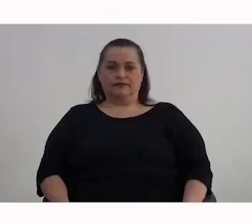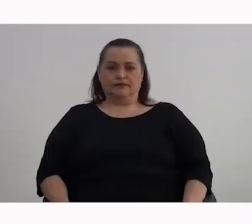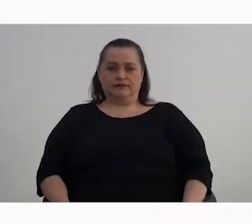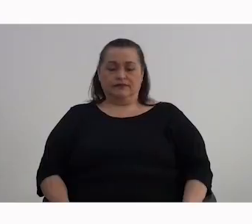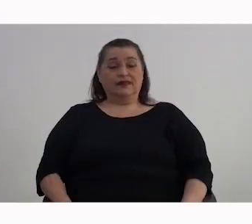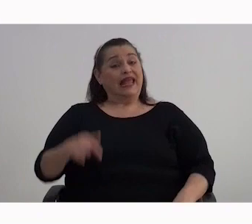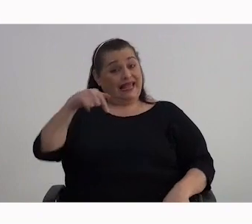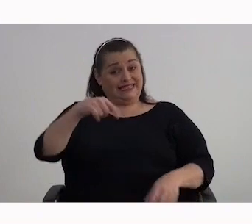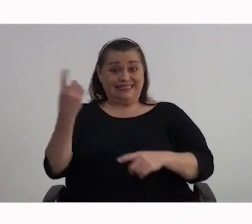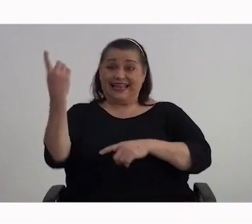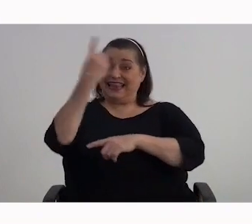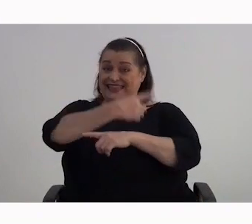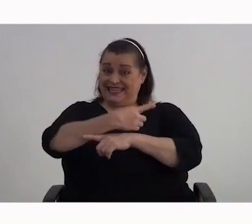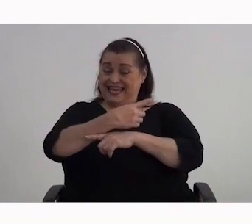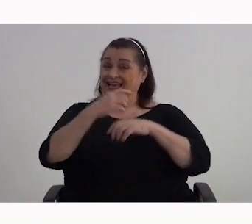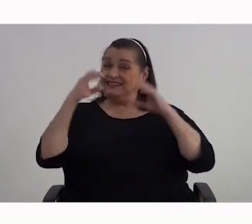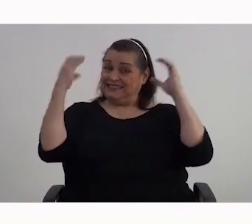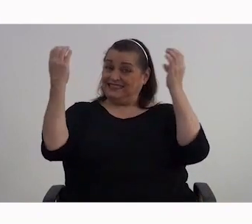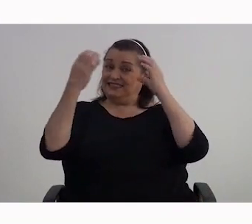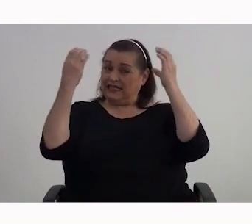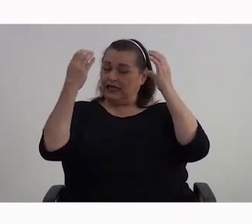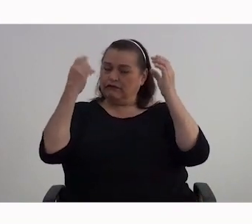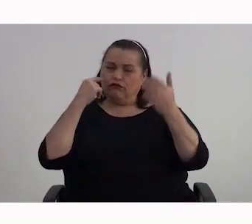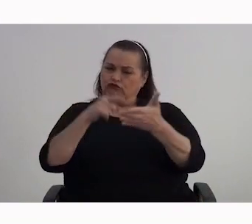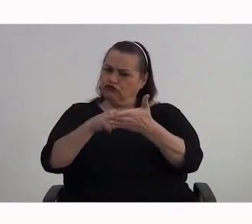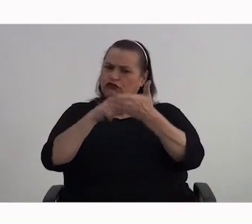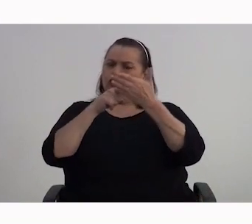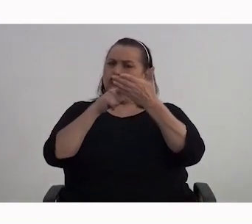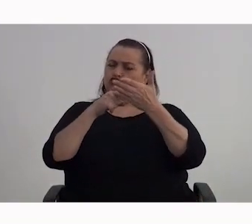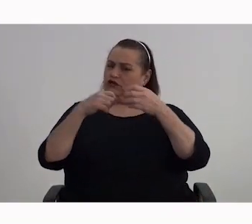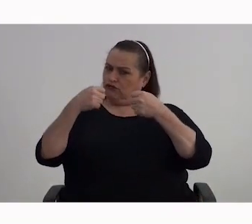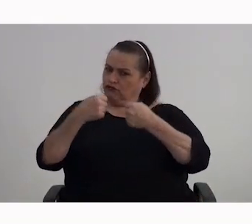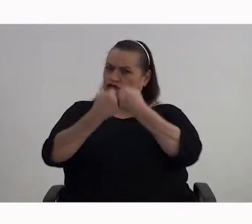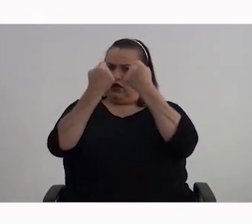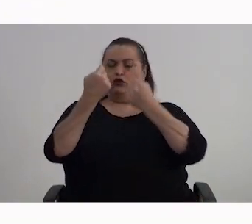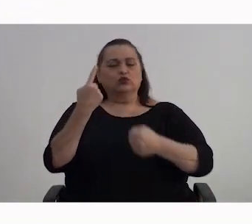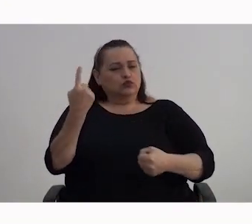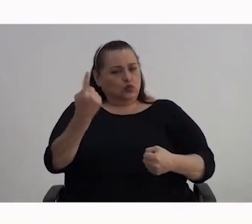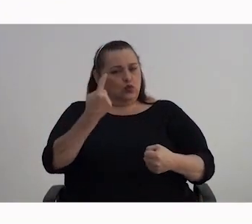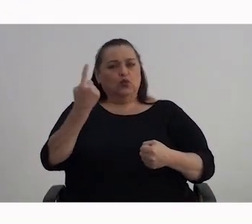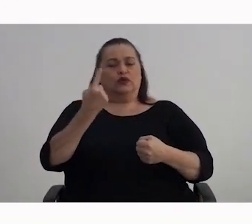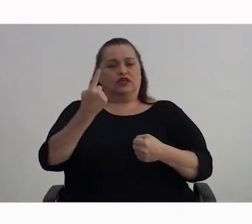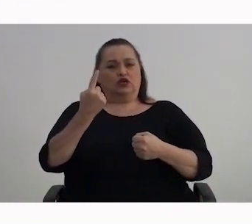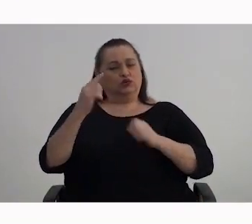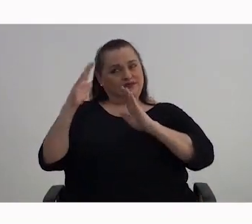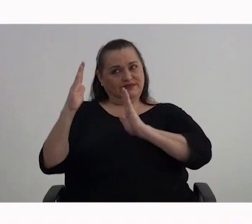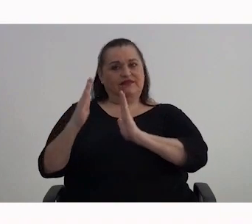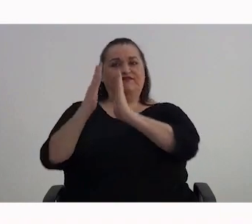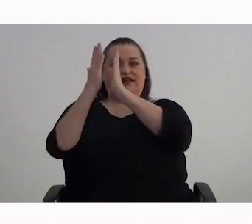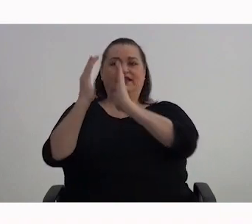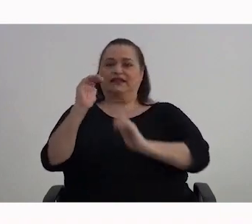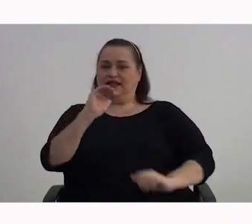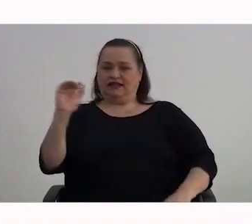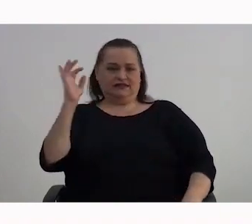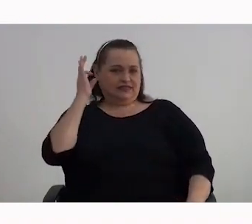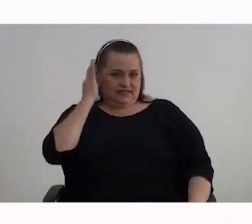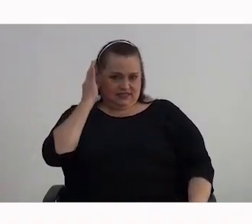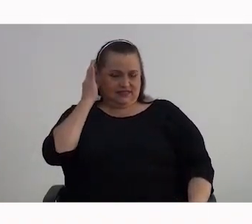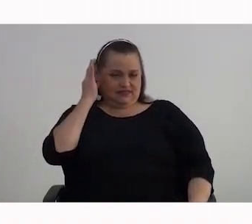Este día se conmemora para reconocer los desafíos únicos a los que se enfrentan las niñas,